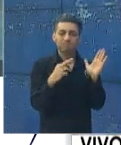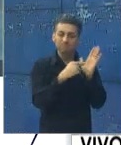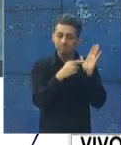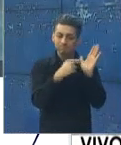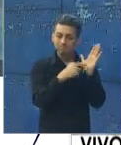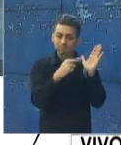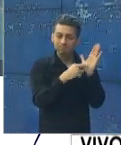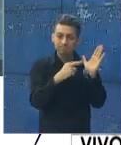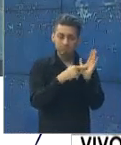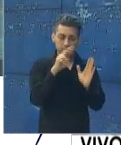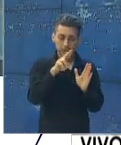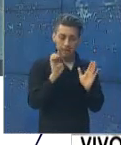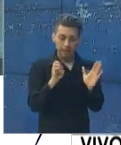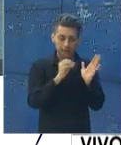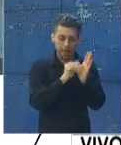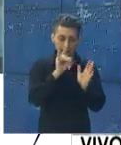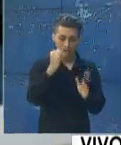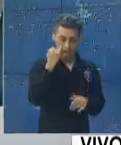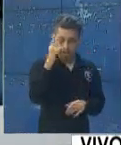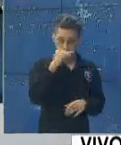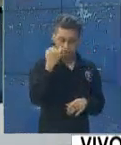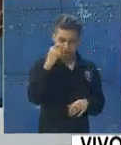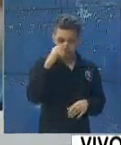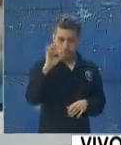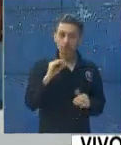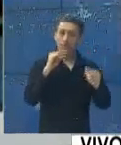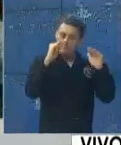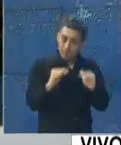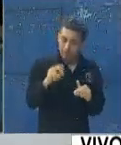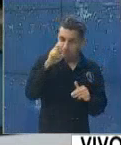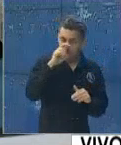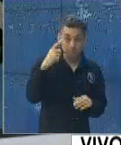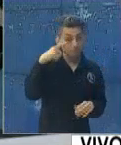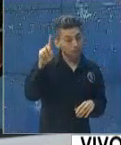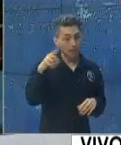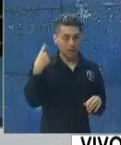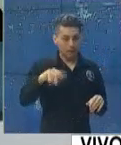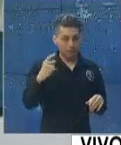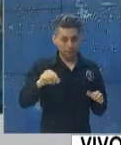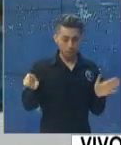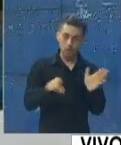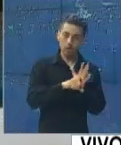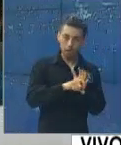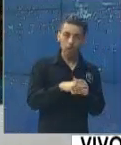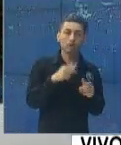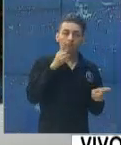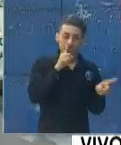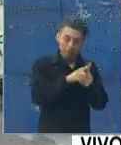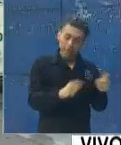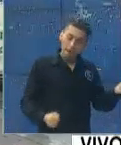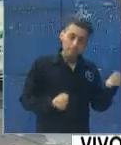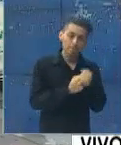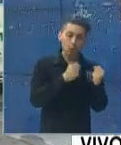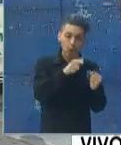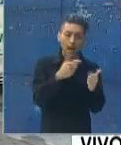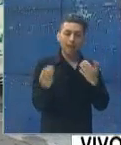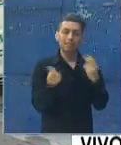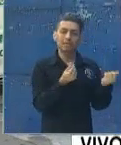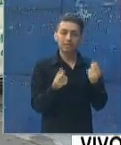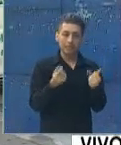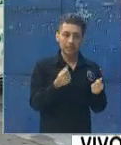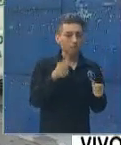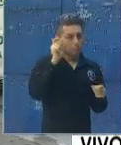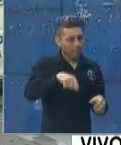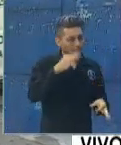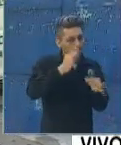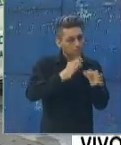contrataciones más rápidas, y se está fortaleciendo el área administrativa financiera para poder cumplir con los